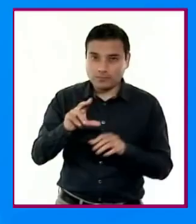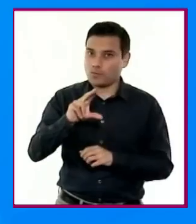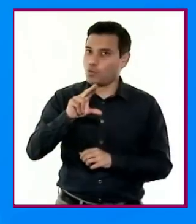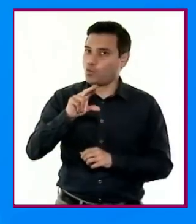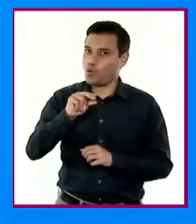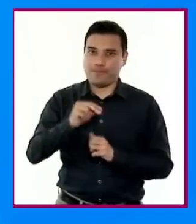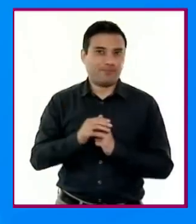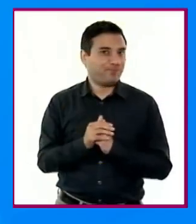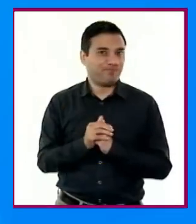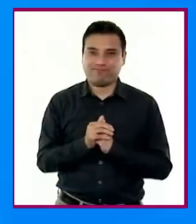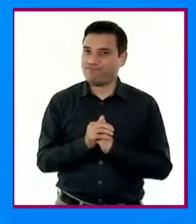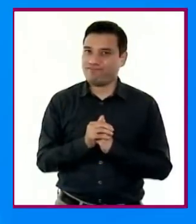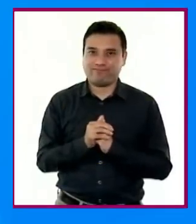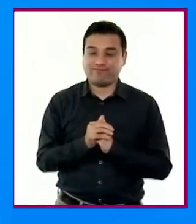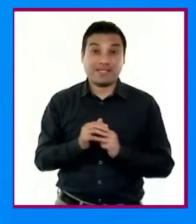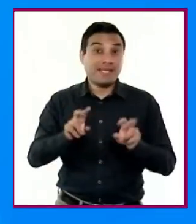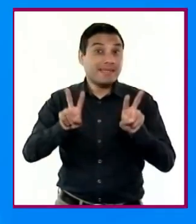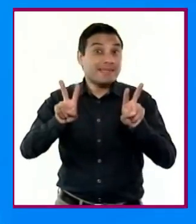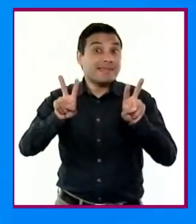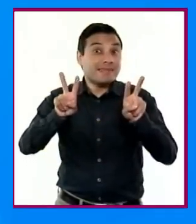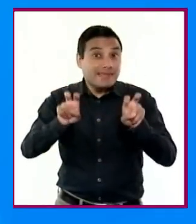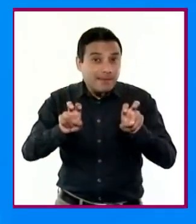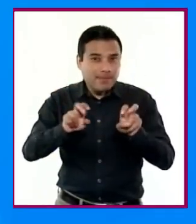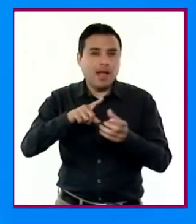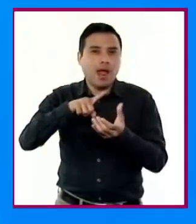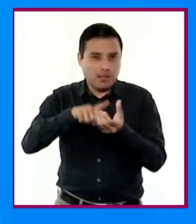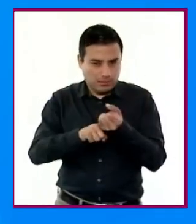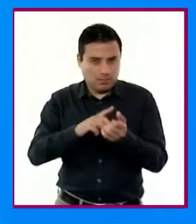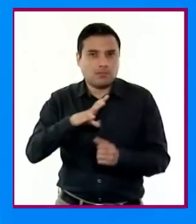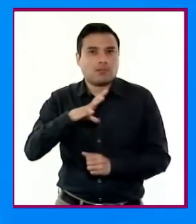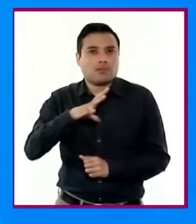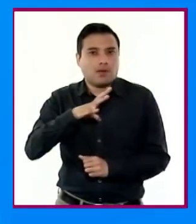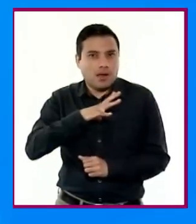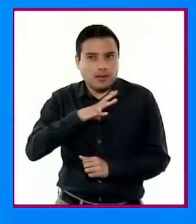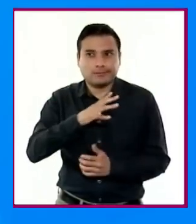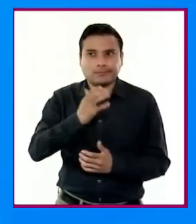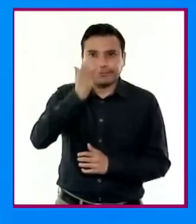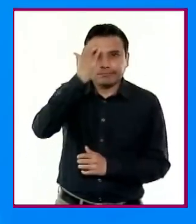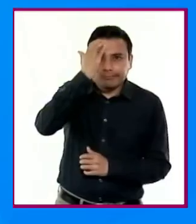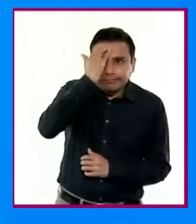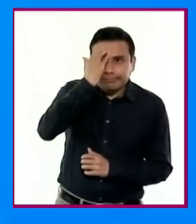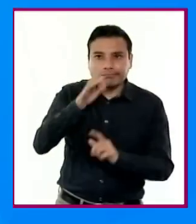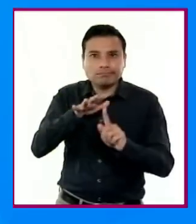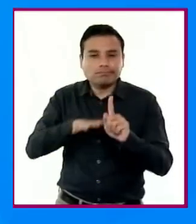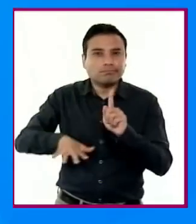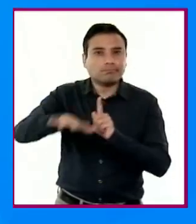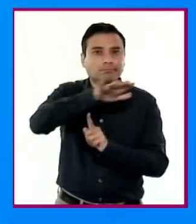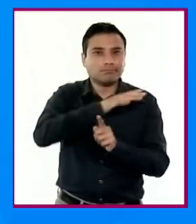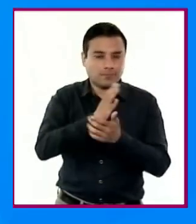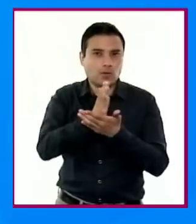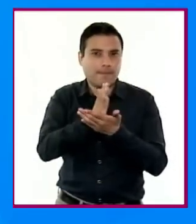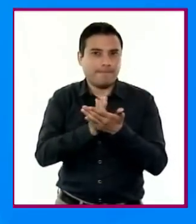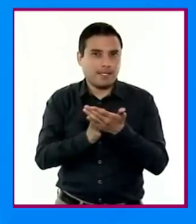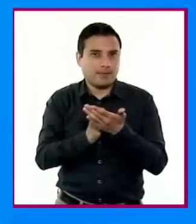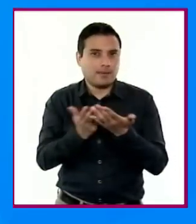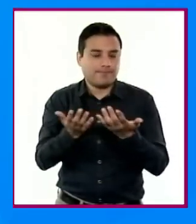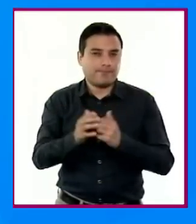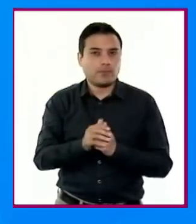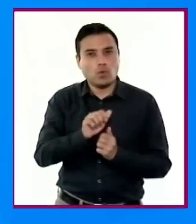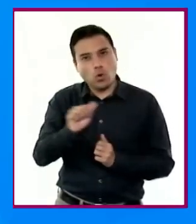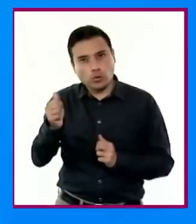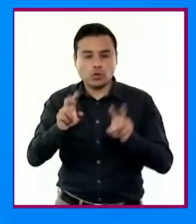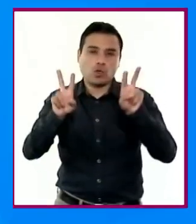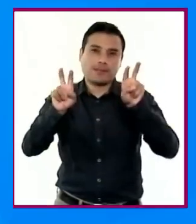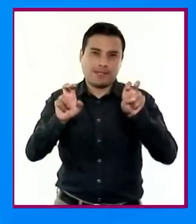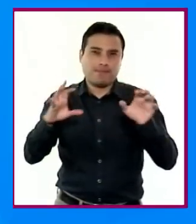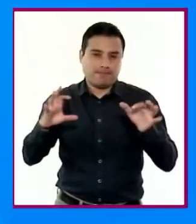convergen el conocimiento del entorno desde la perspectiva de diversos saberes, la capacidad de